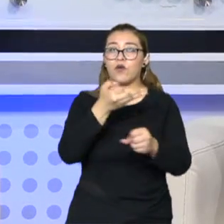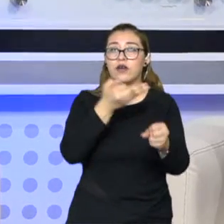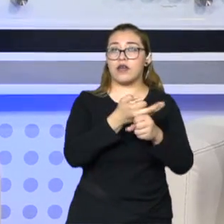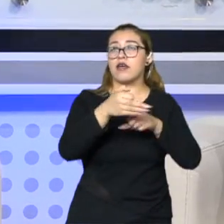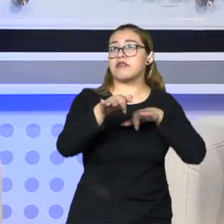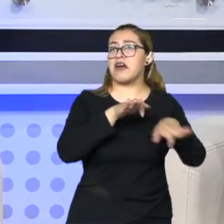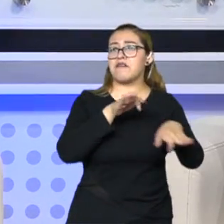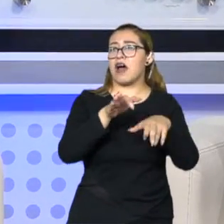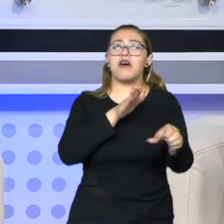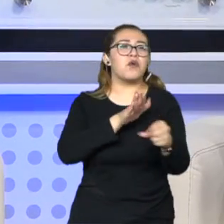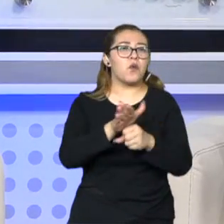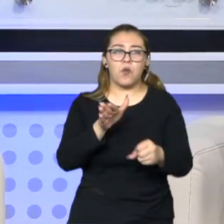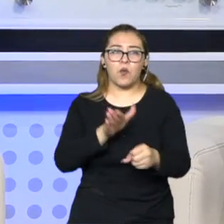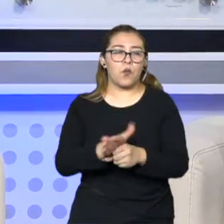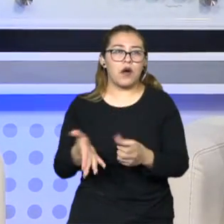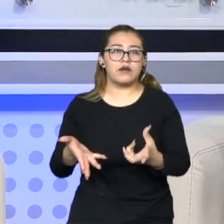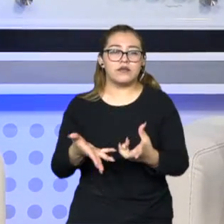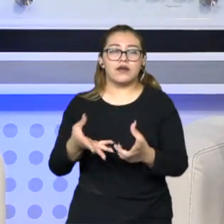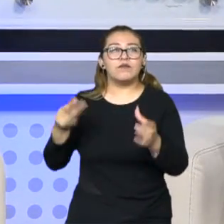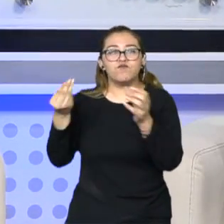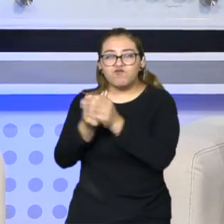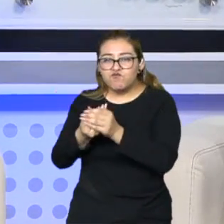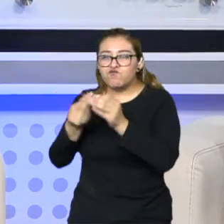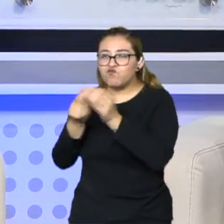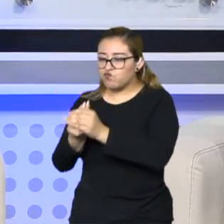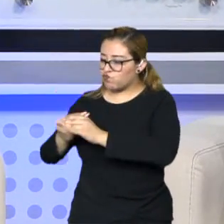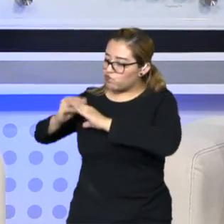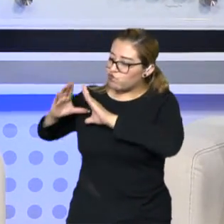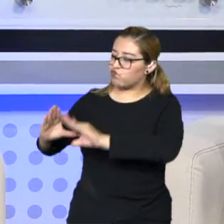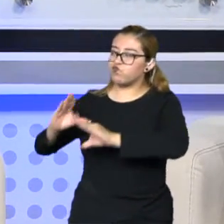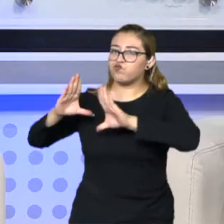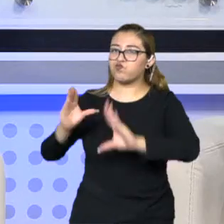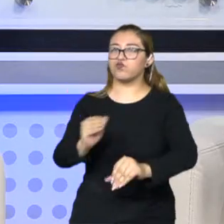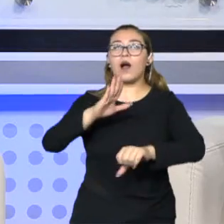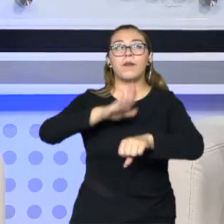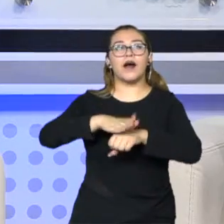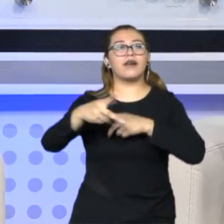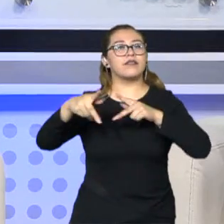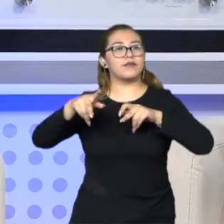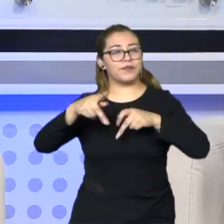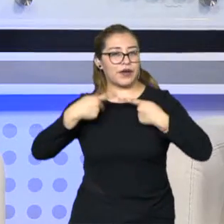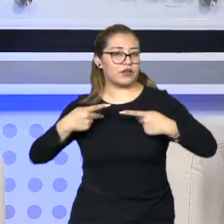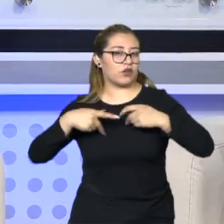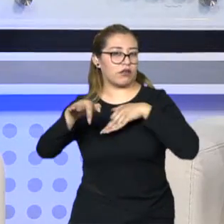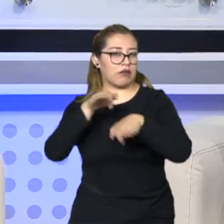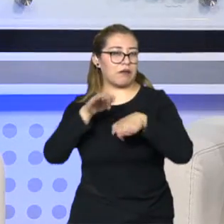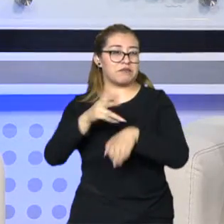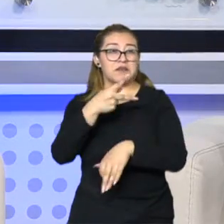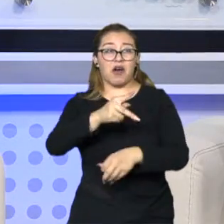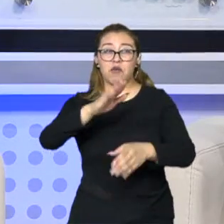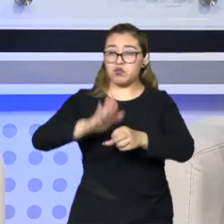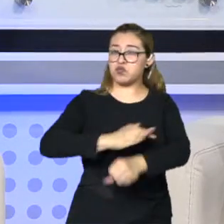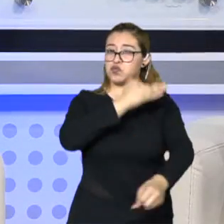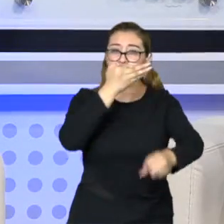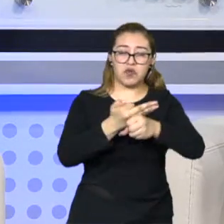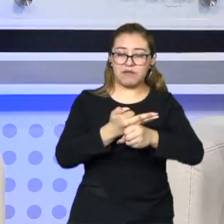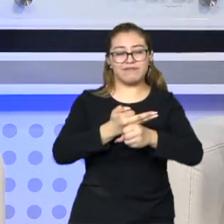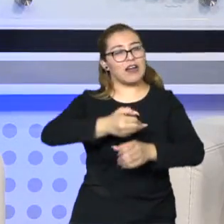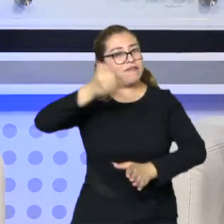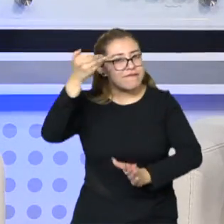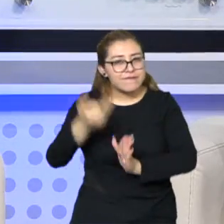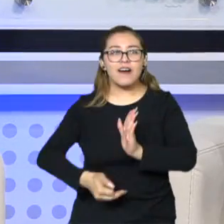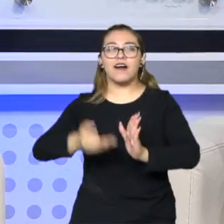capacitar al funcionariado, pero no ha sido suficiente, no ha sido suficiente, no sé